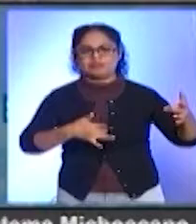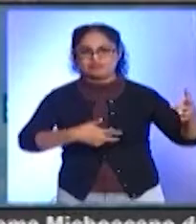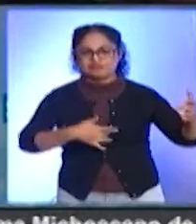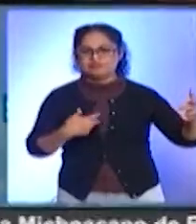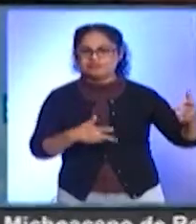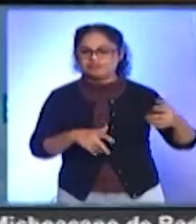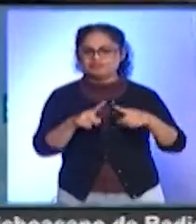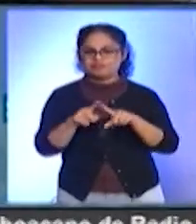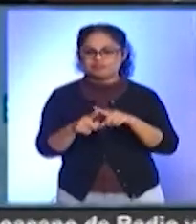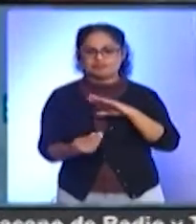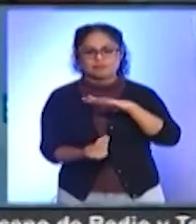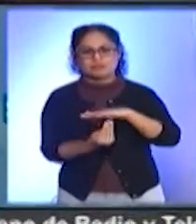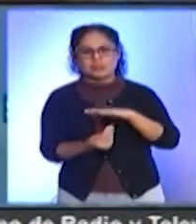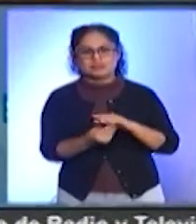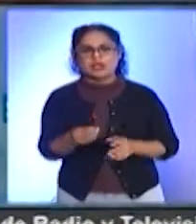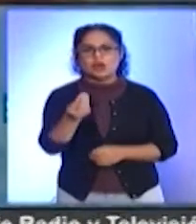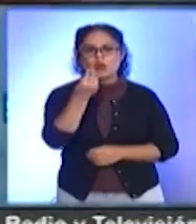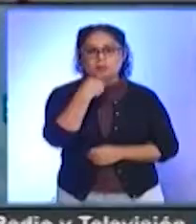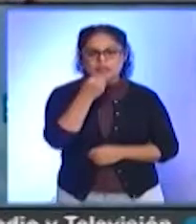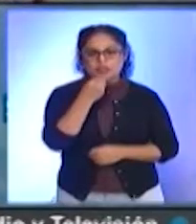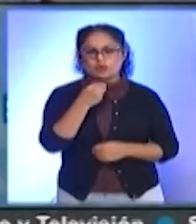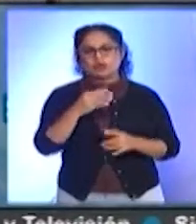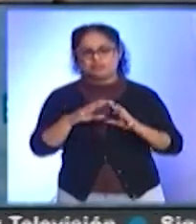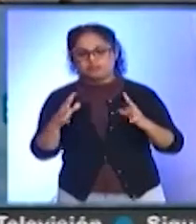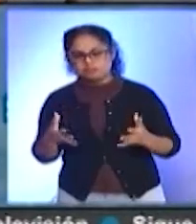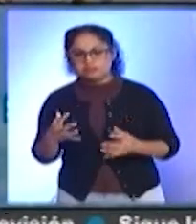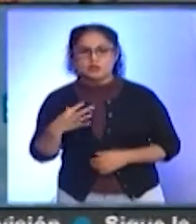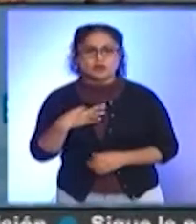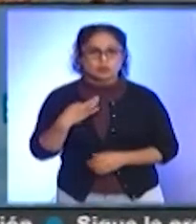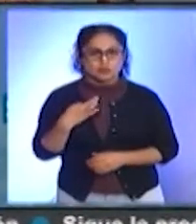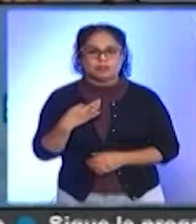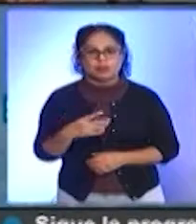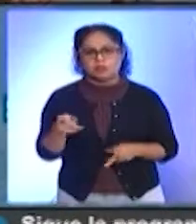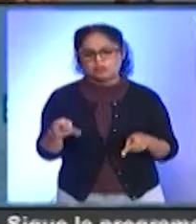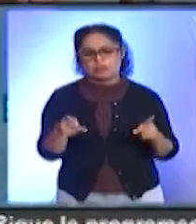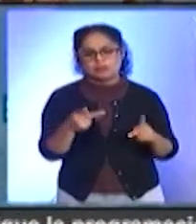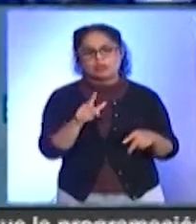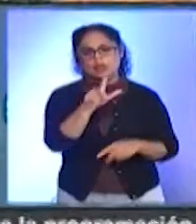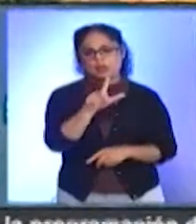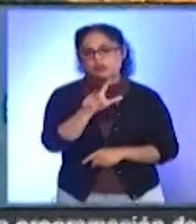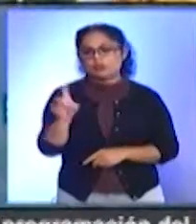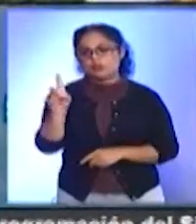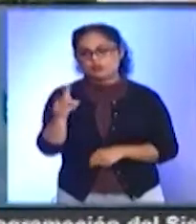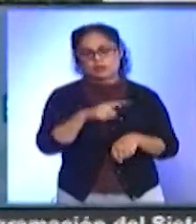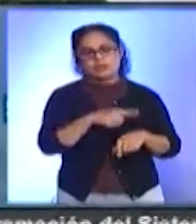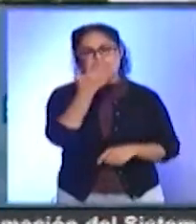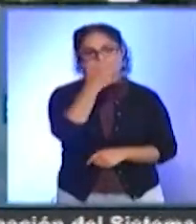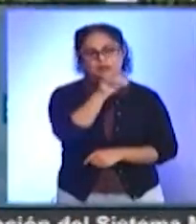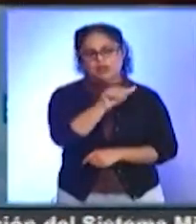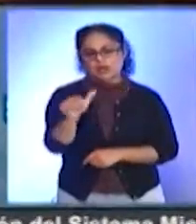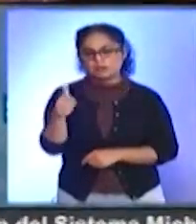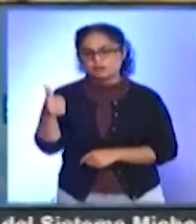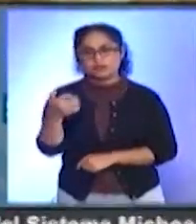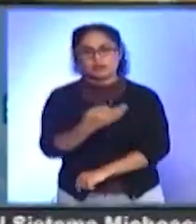vajillas, comedores, salas, bateas, guitarras y textiles. Señaló que los horarios en esta tienda son de lunes a domingo de 10 de la mañana a 6 de la tarde